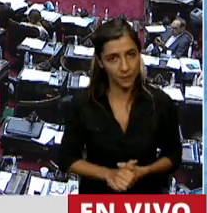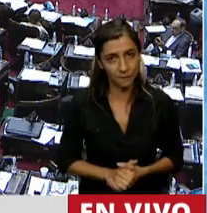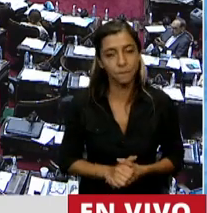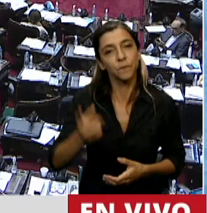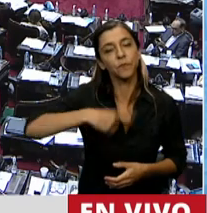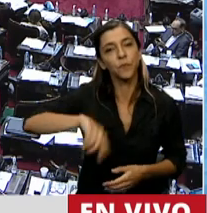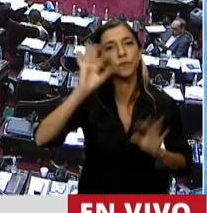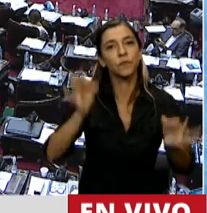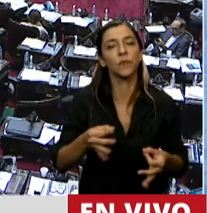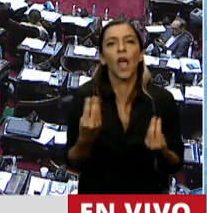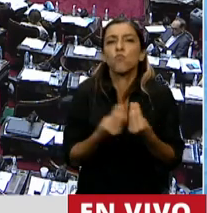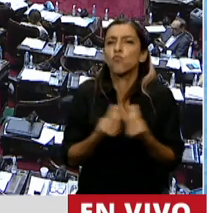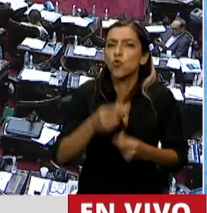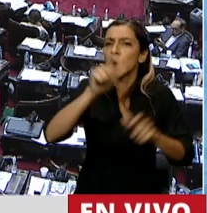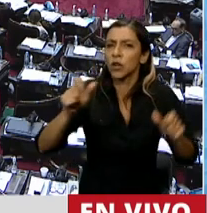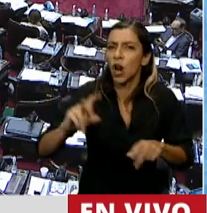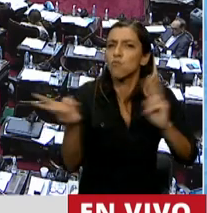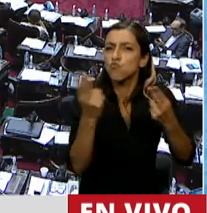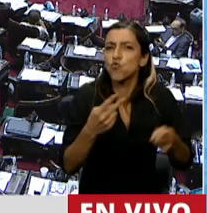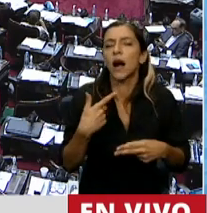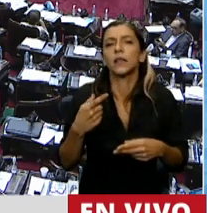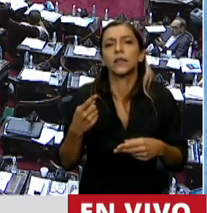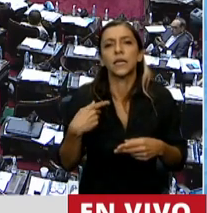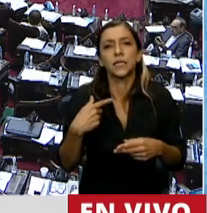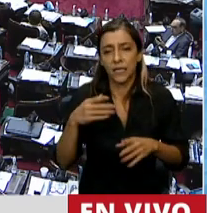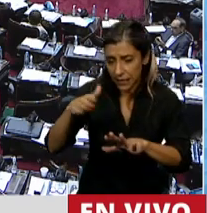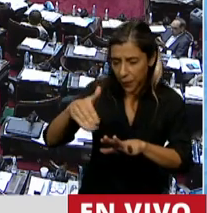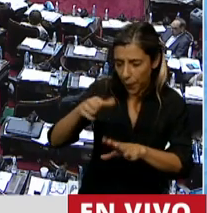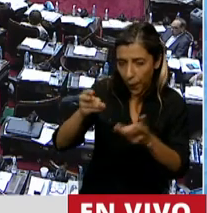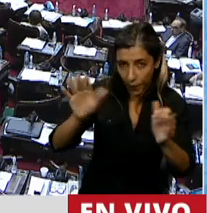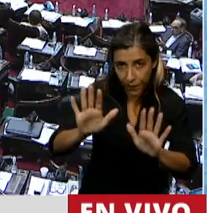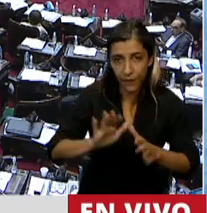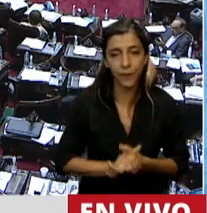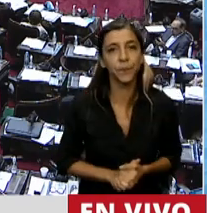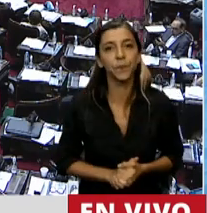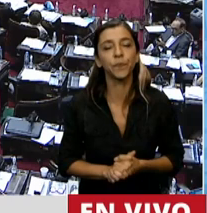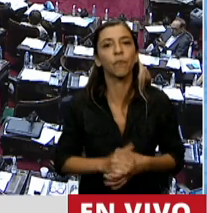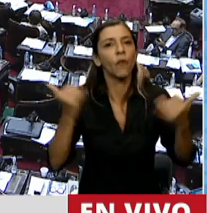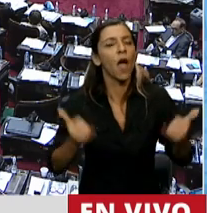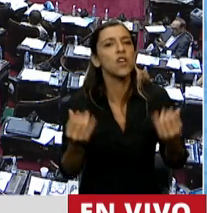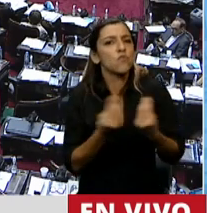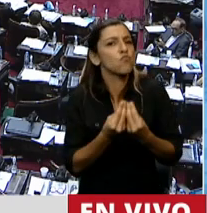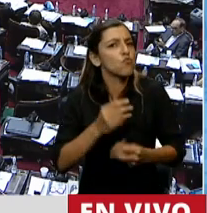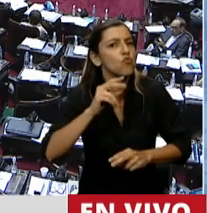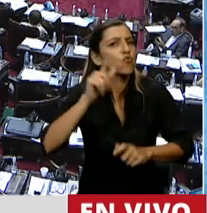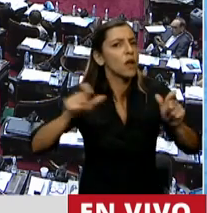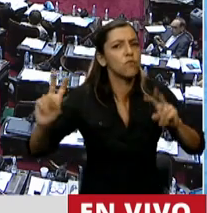que hay muchas más